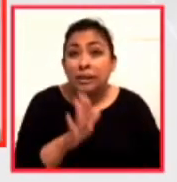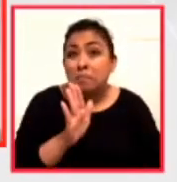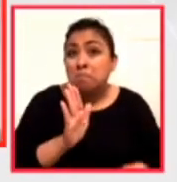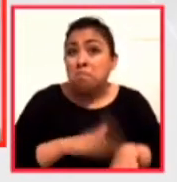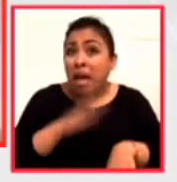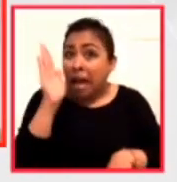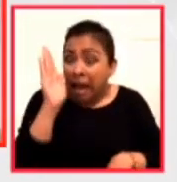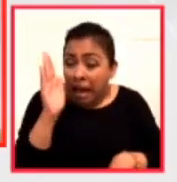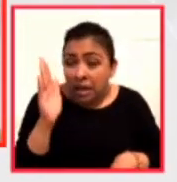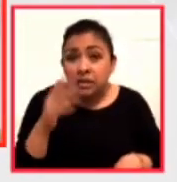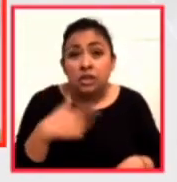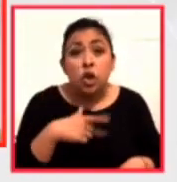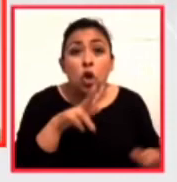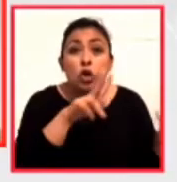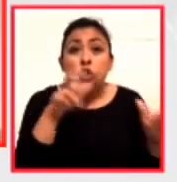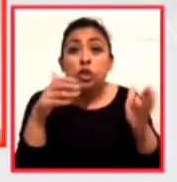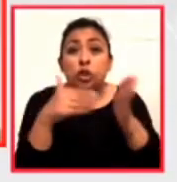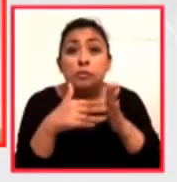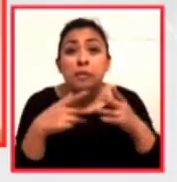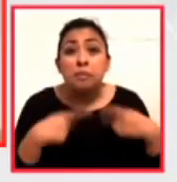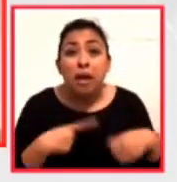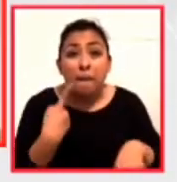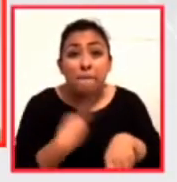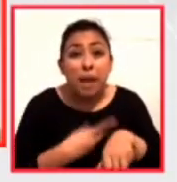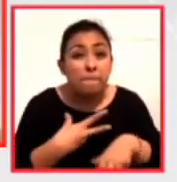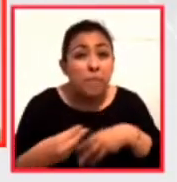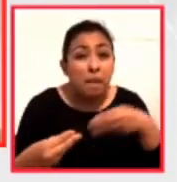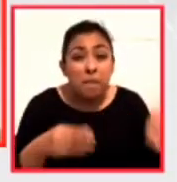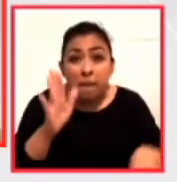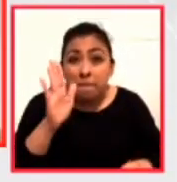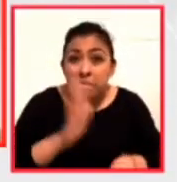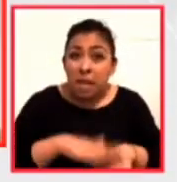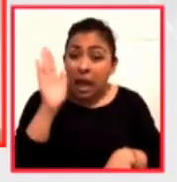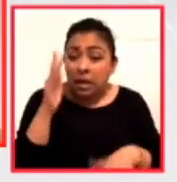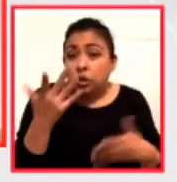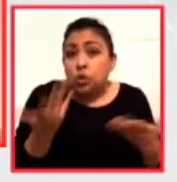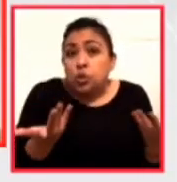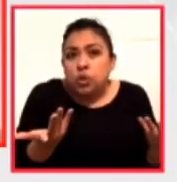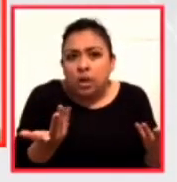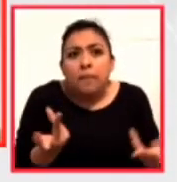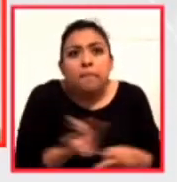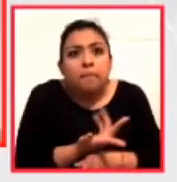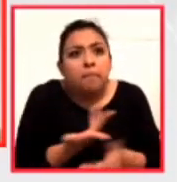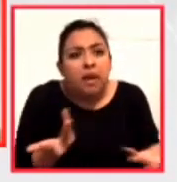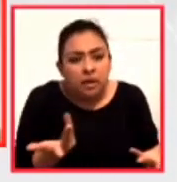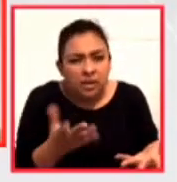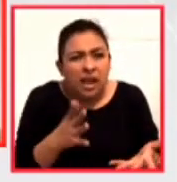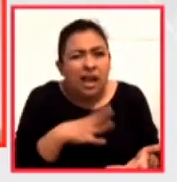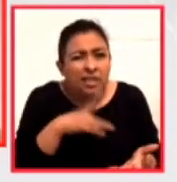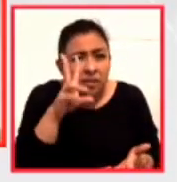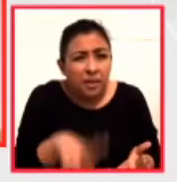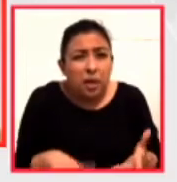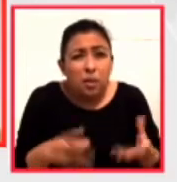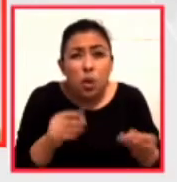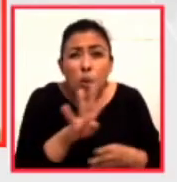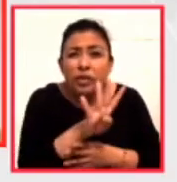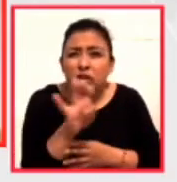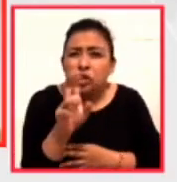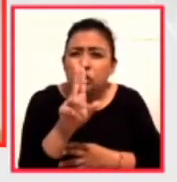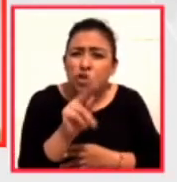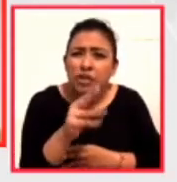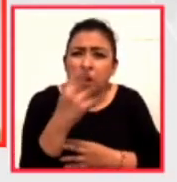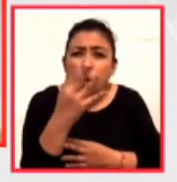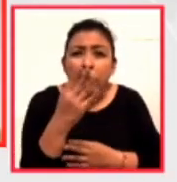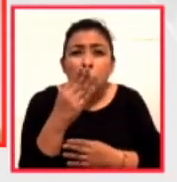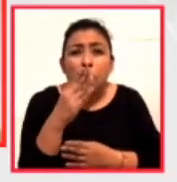de 800 mil infectados o contagiados. ¿Qué se está haciendo? El Senado liberó una cantidad de 484